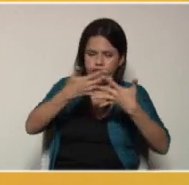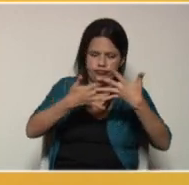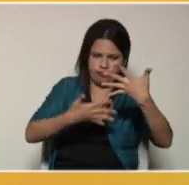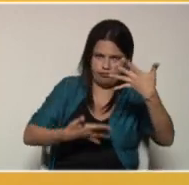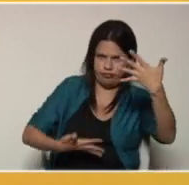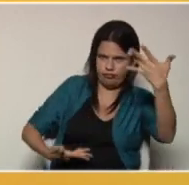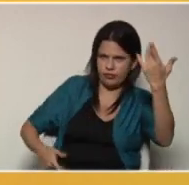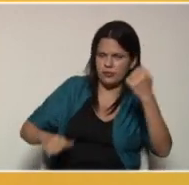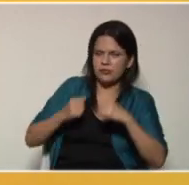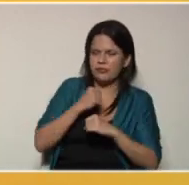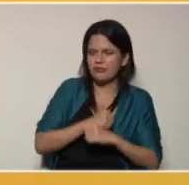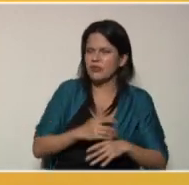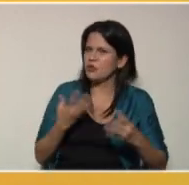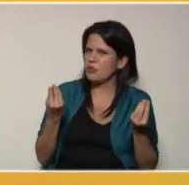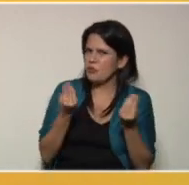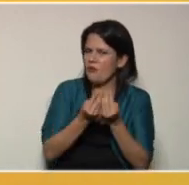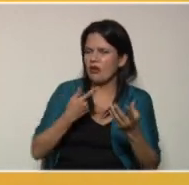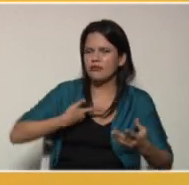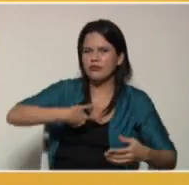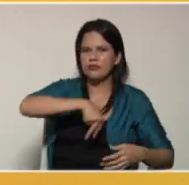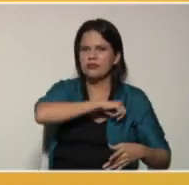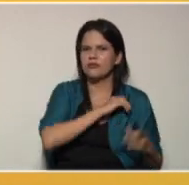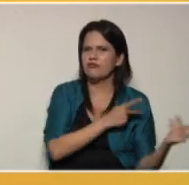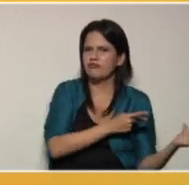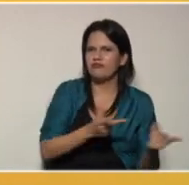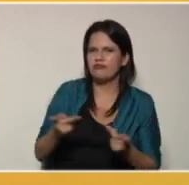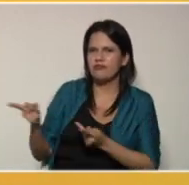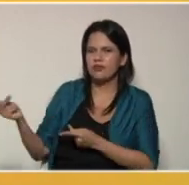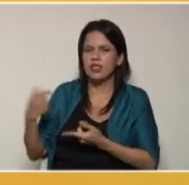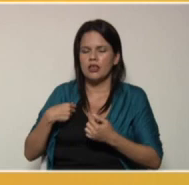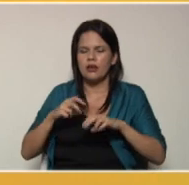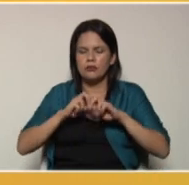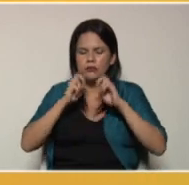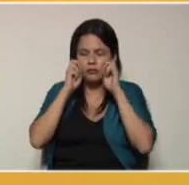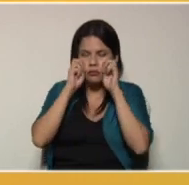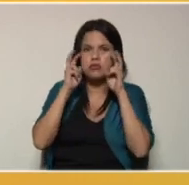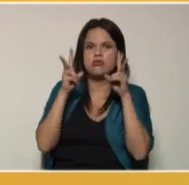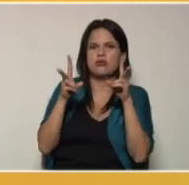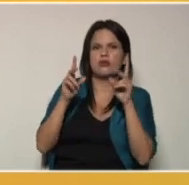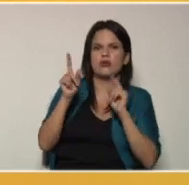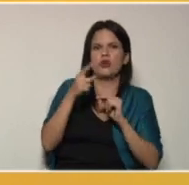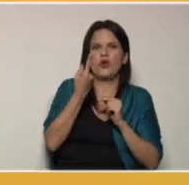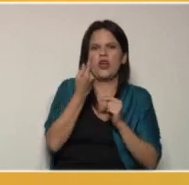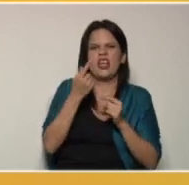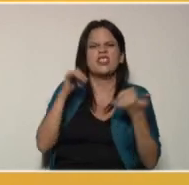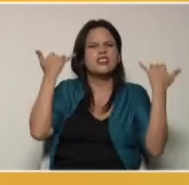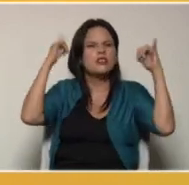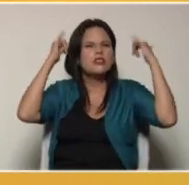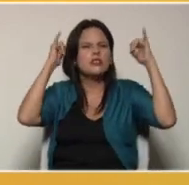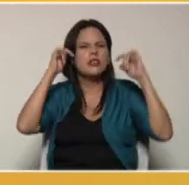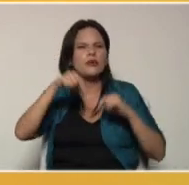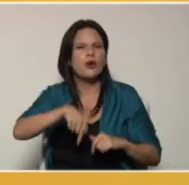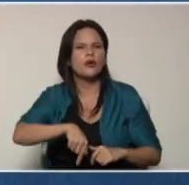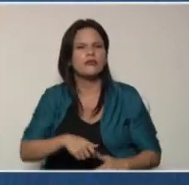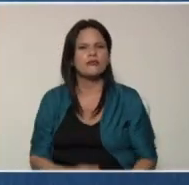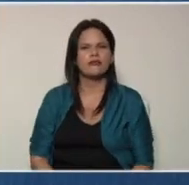esperar y que acompañarnos, nosotros te vamos a invitar a que descubramos de una vez cuál es la efeméride del día.